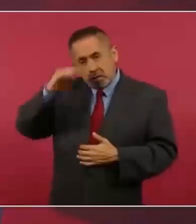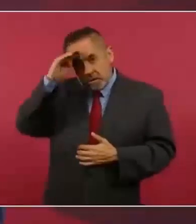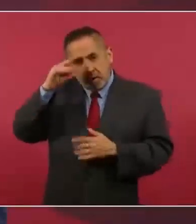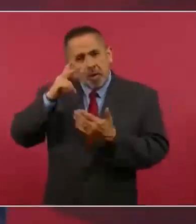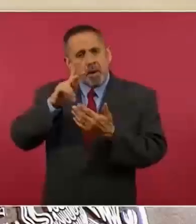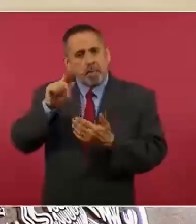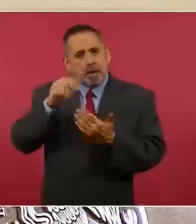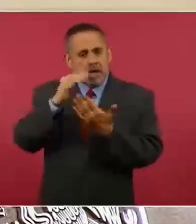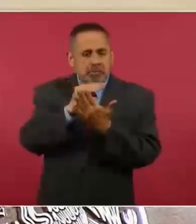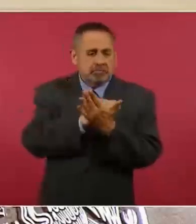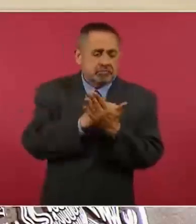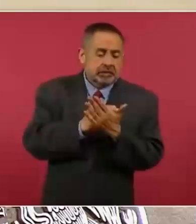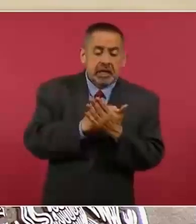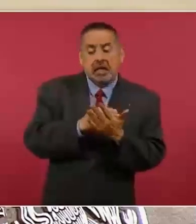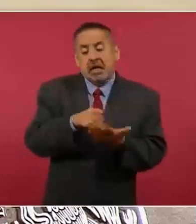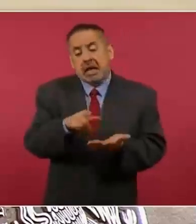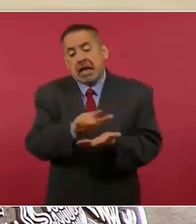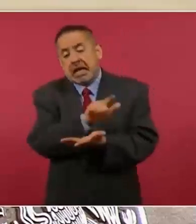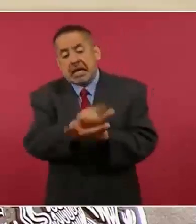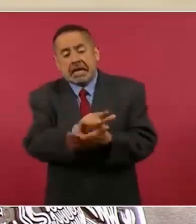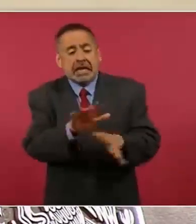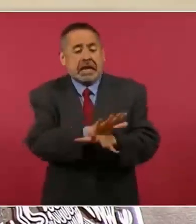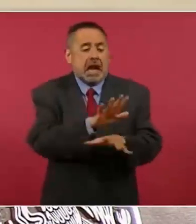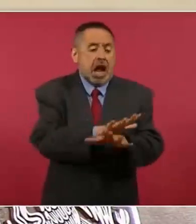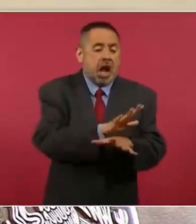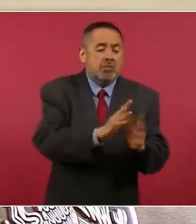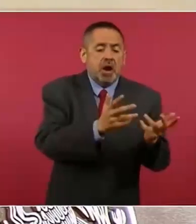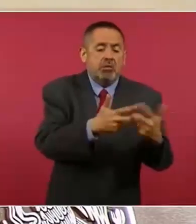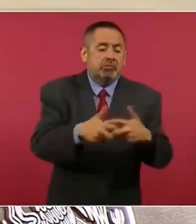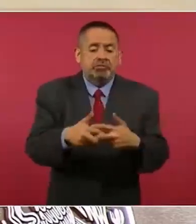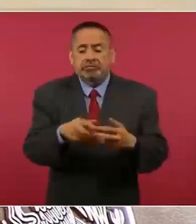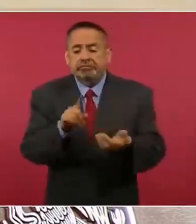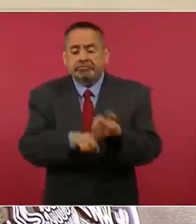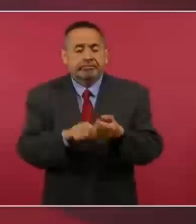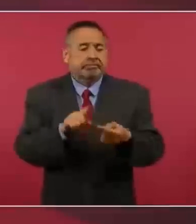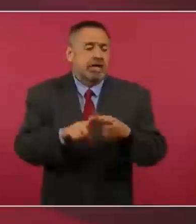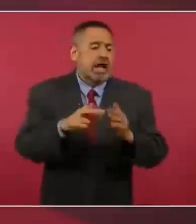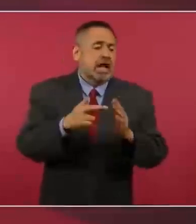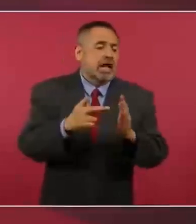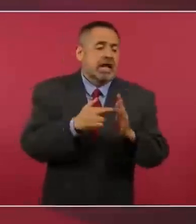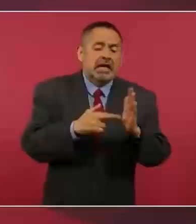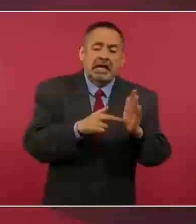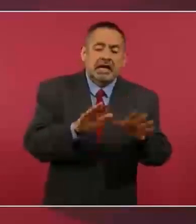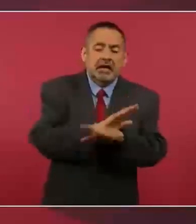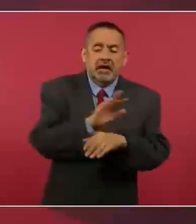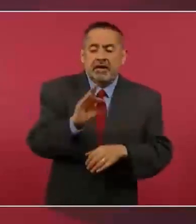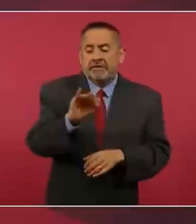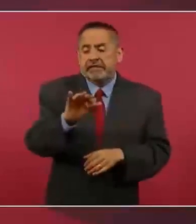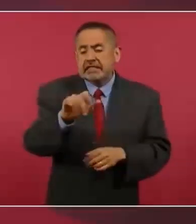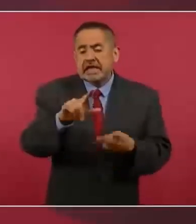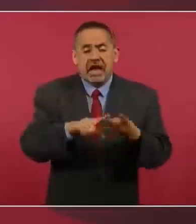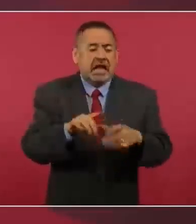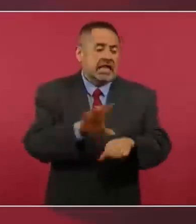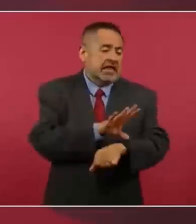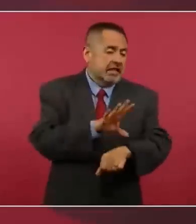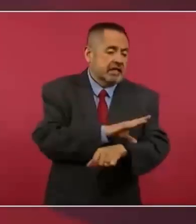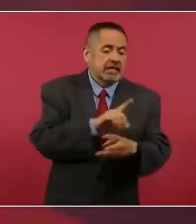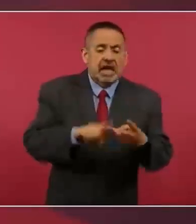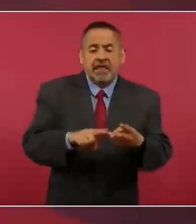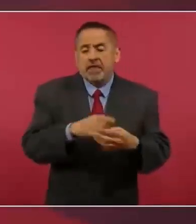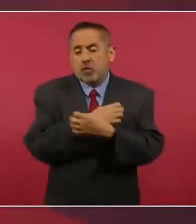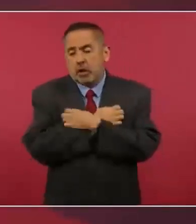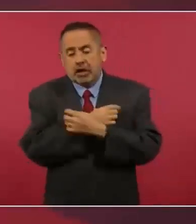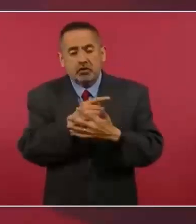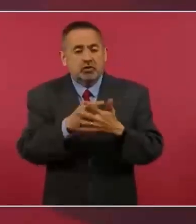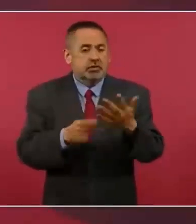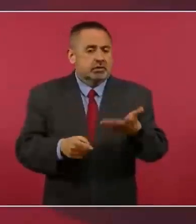Las reformas estructurales, la reforma fiscal, la reforma energética, la reforma educativa.